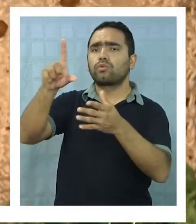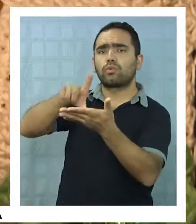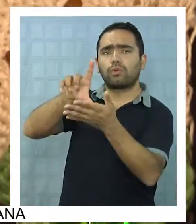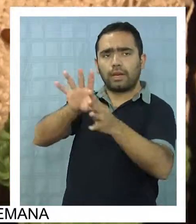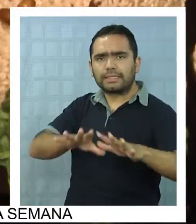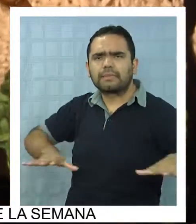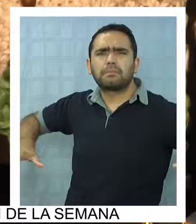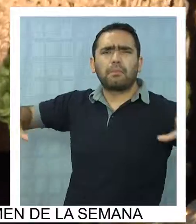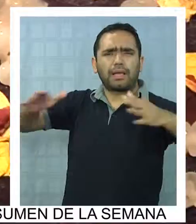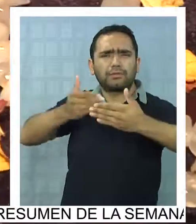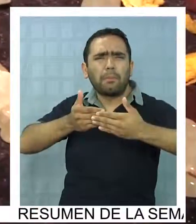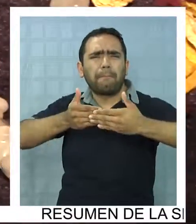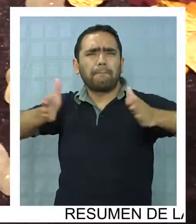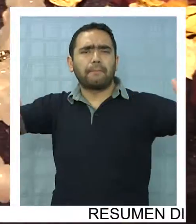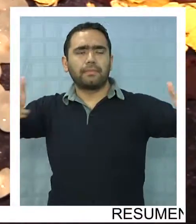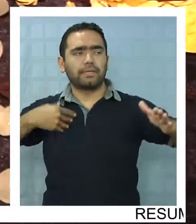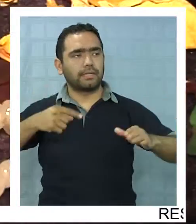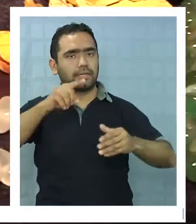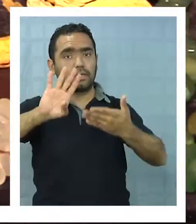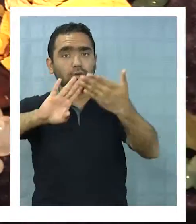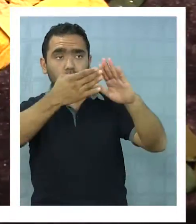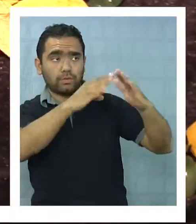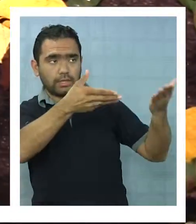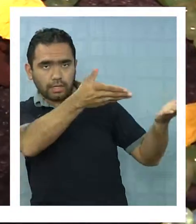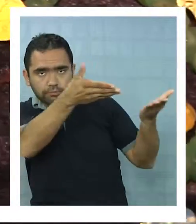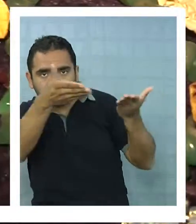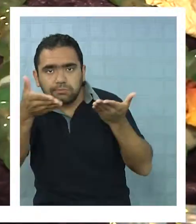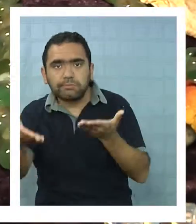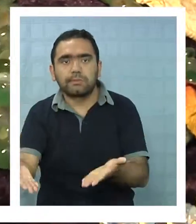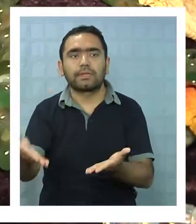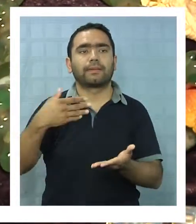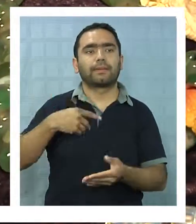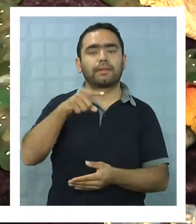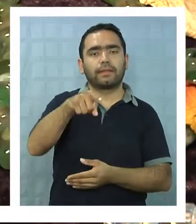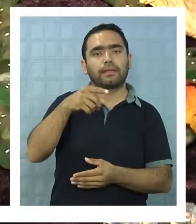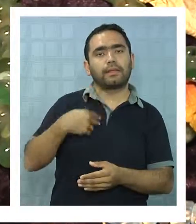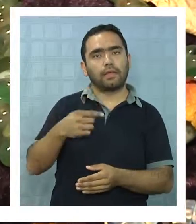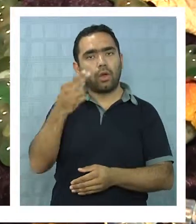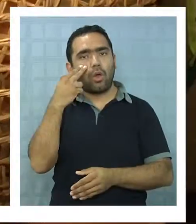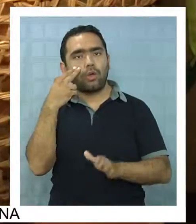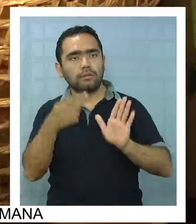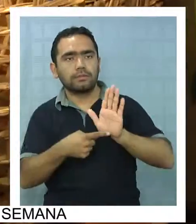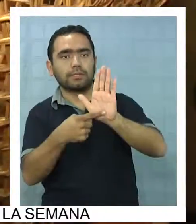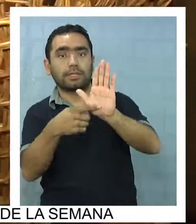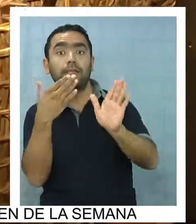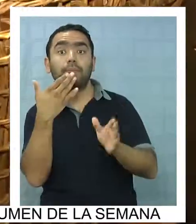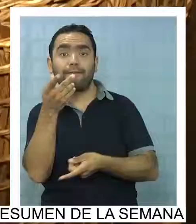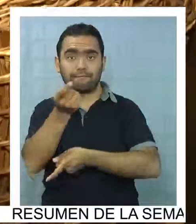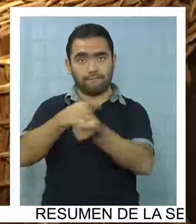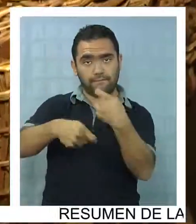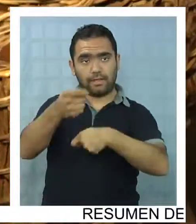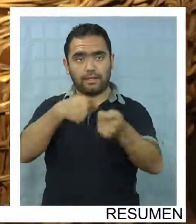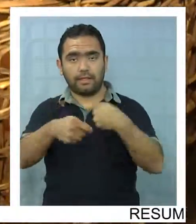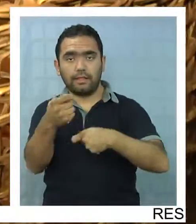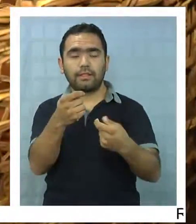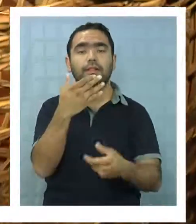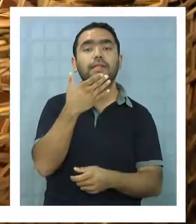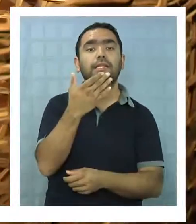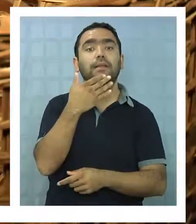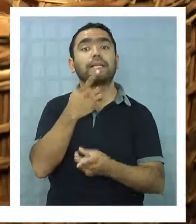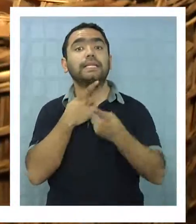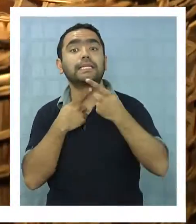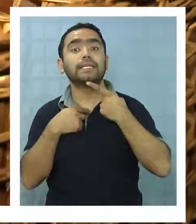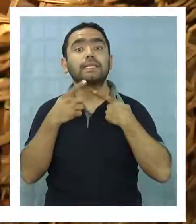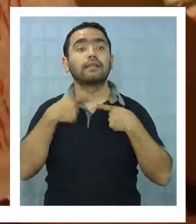cercanía con la comunidad y no solo aumentar su popularidad y ventas, sino también generar mayor interés en productos